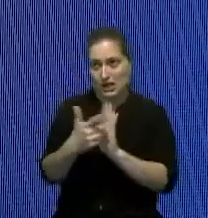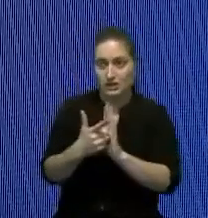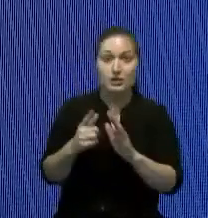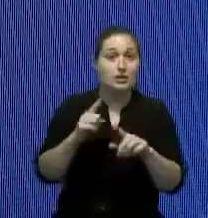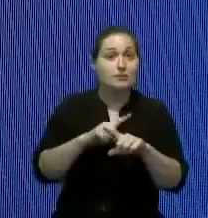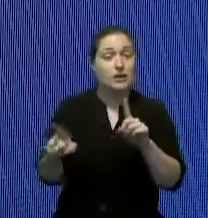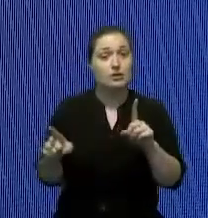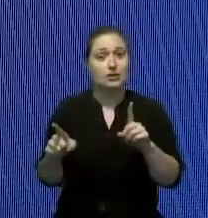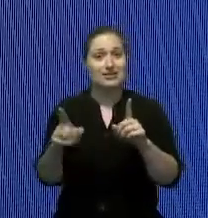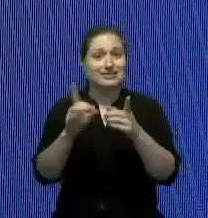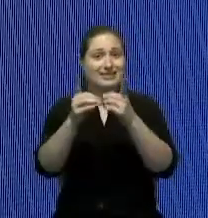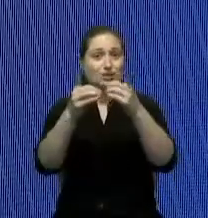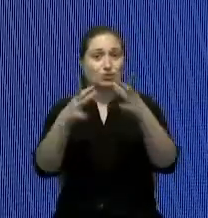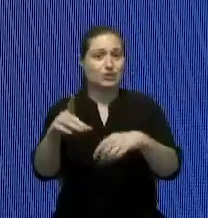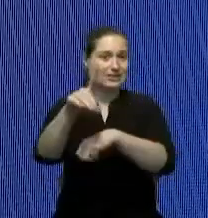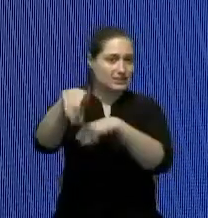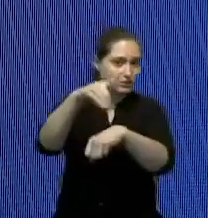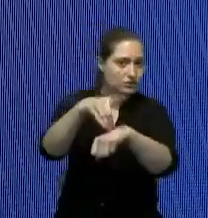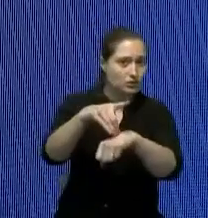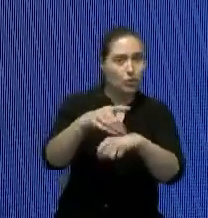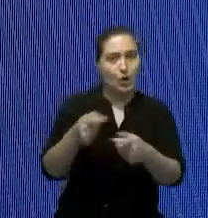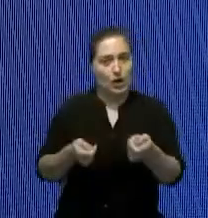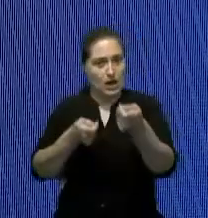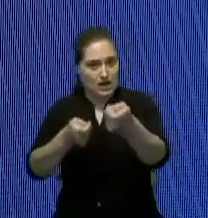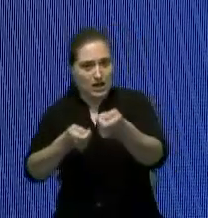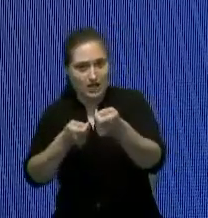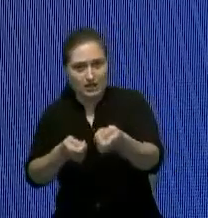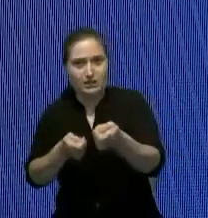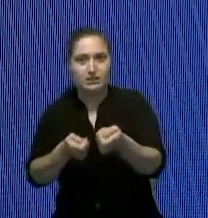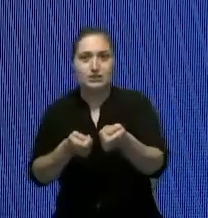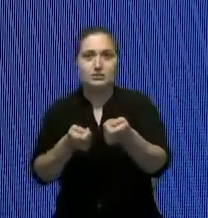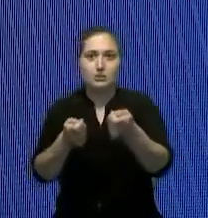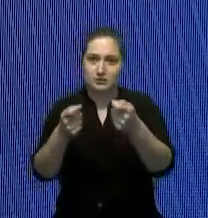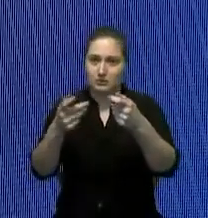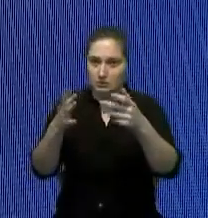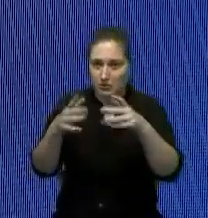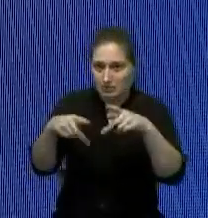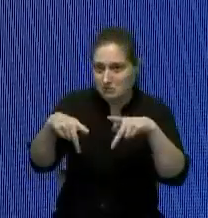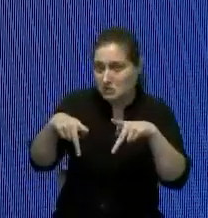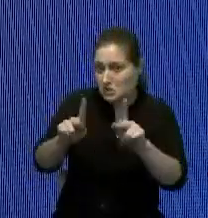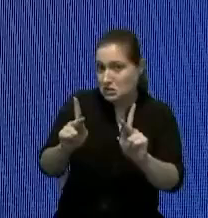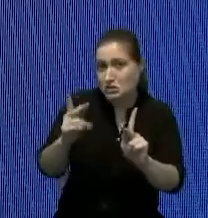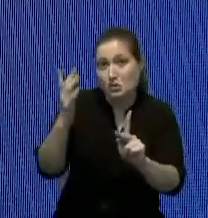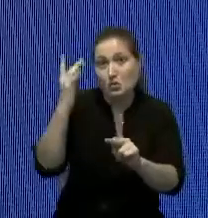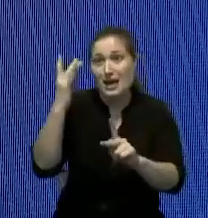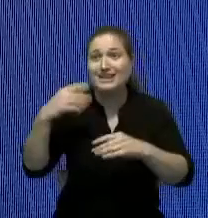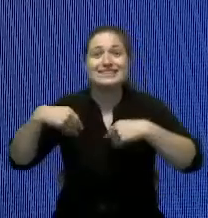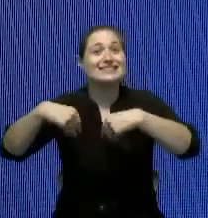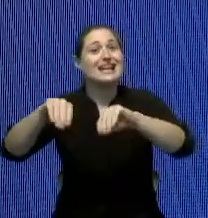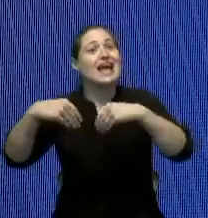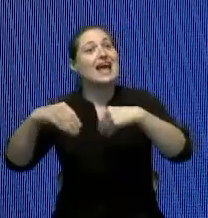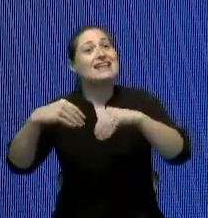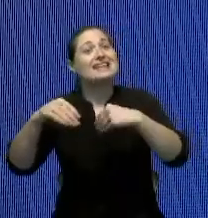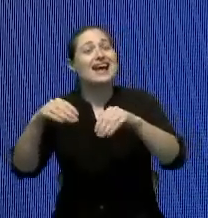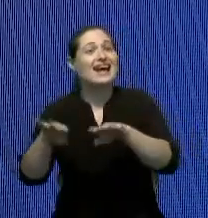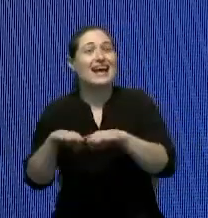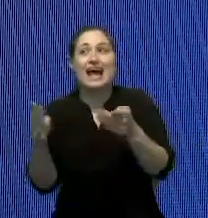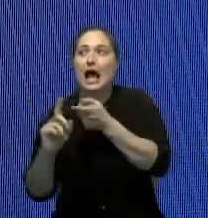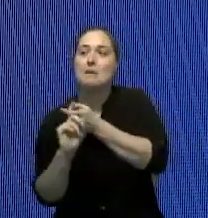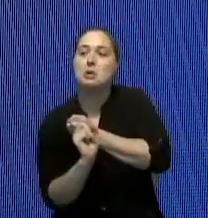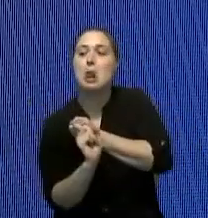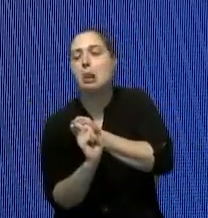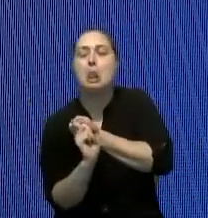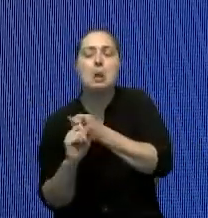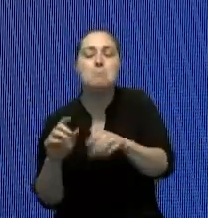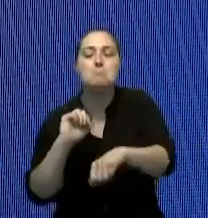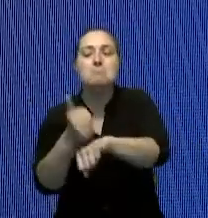distrito de un distrito o un alcalde le daba un permiso porque un compadre abrió una tienda cerca y eso